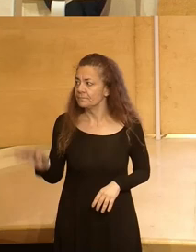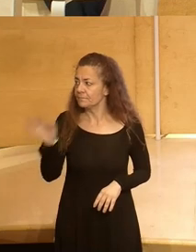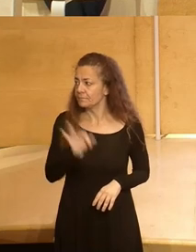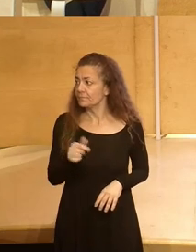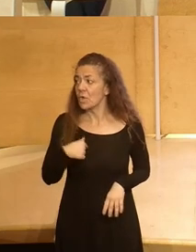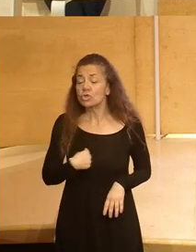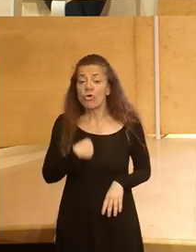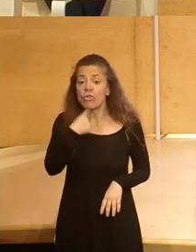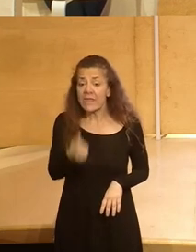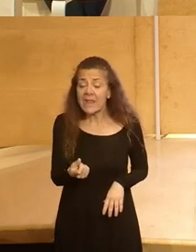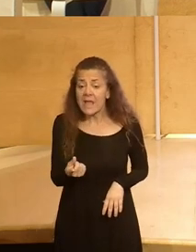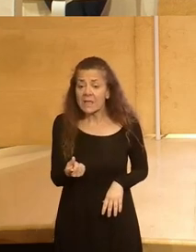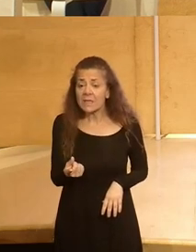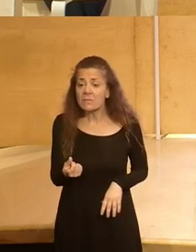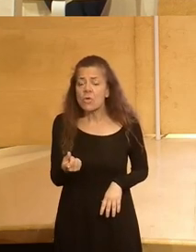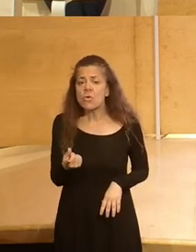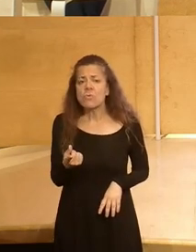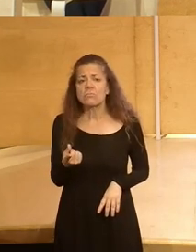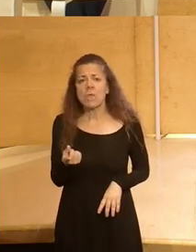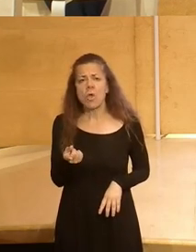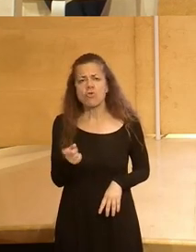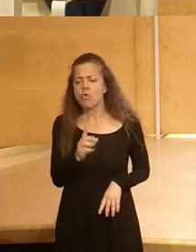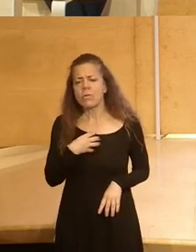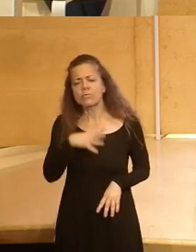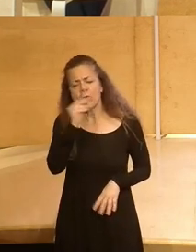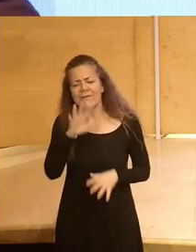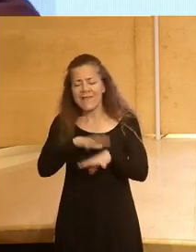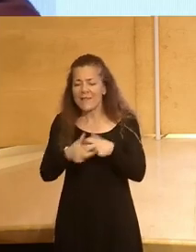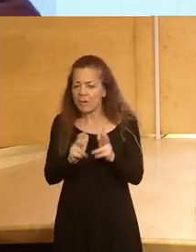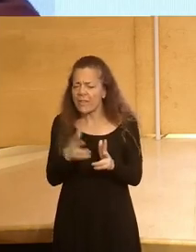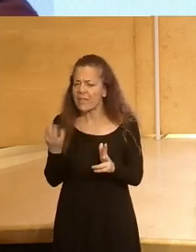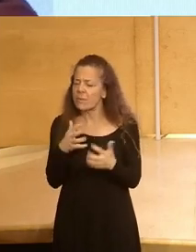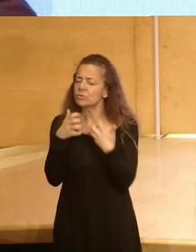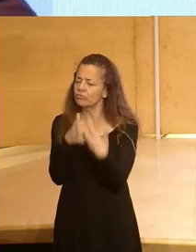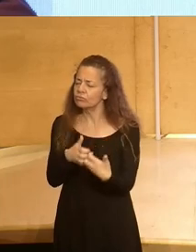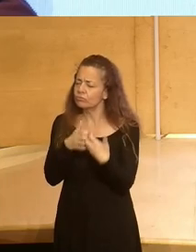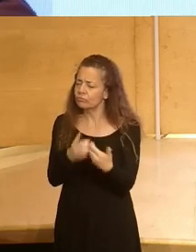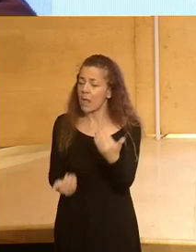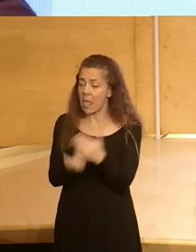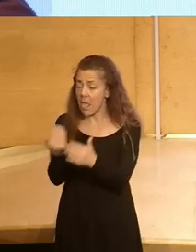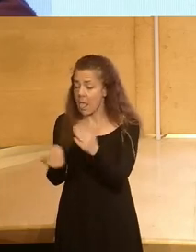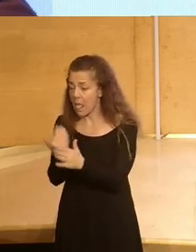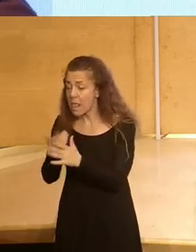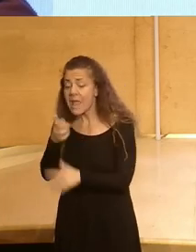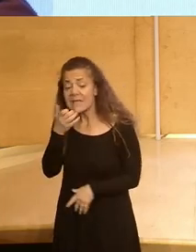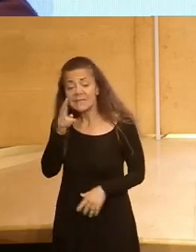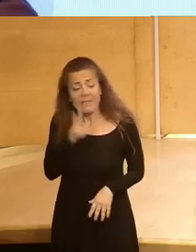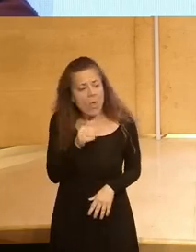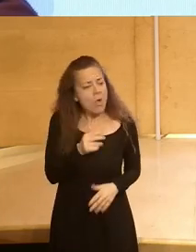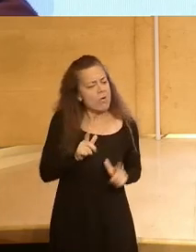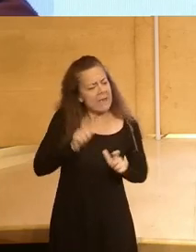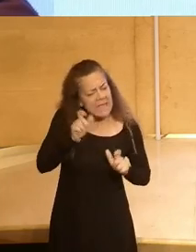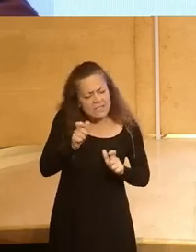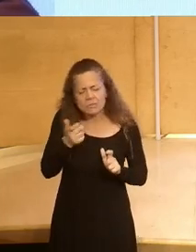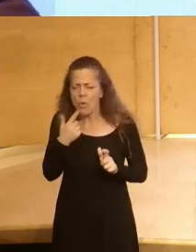yo diría que no hay que dar la democracia por descontada sino que hay que luchar cada día y allí donde veamos gestos